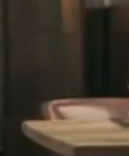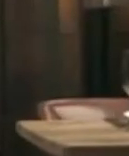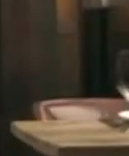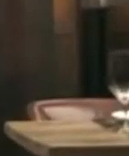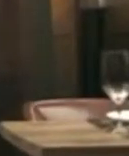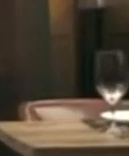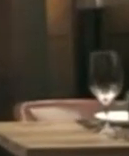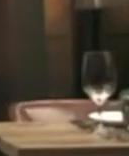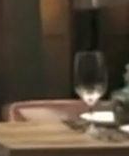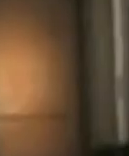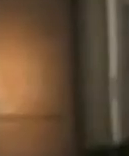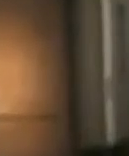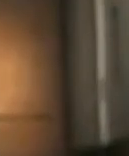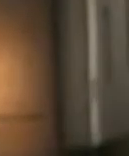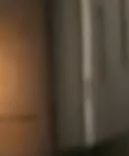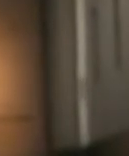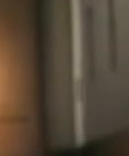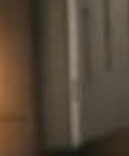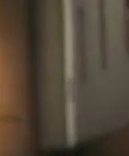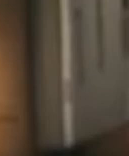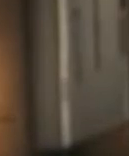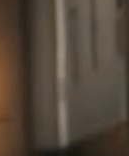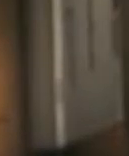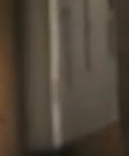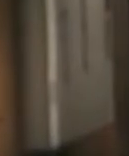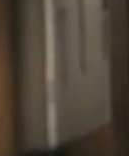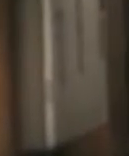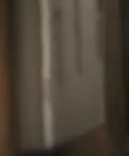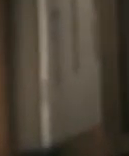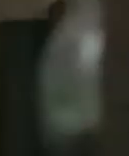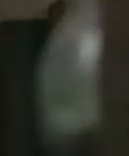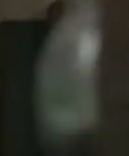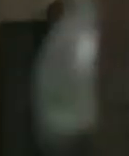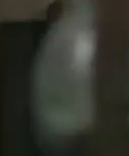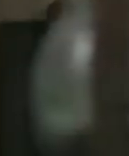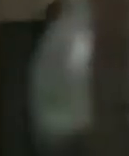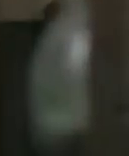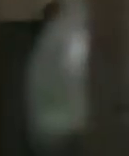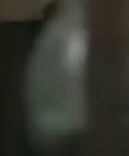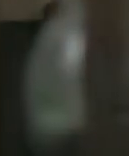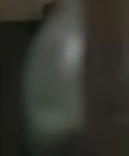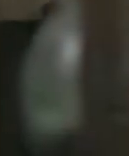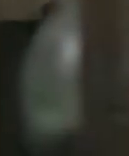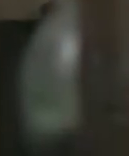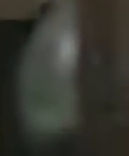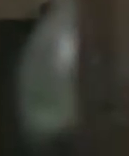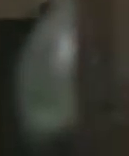No sabemos si hay una prueba de que la buena fortuna se esconde detrás de una puerta.